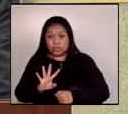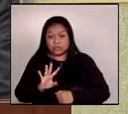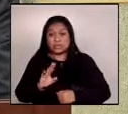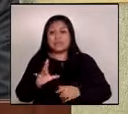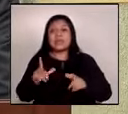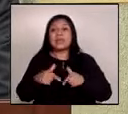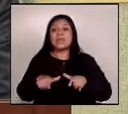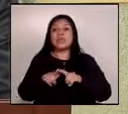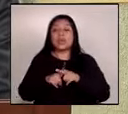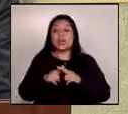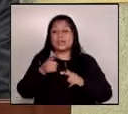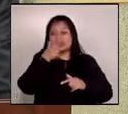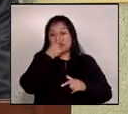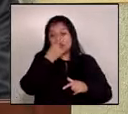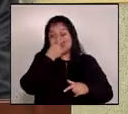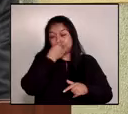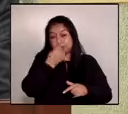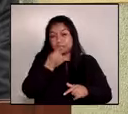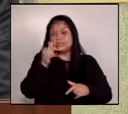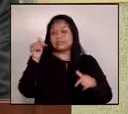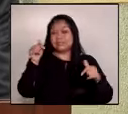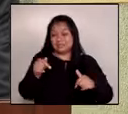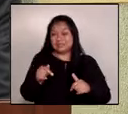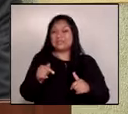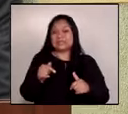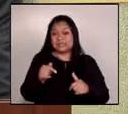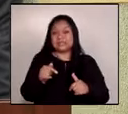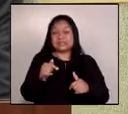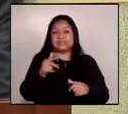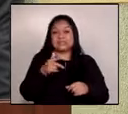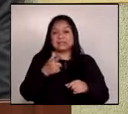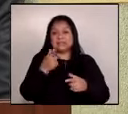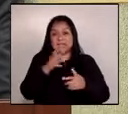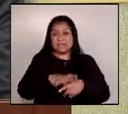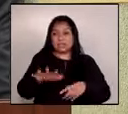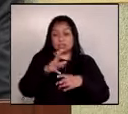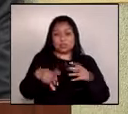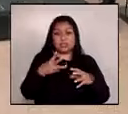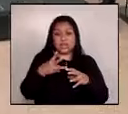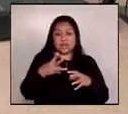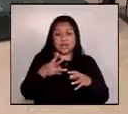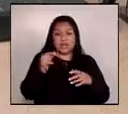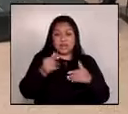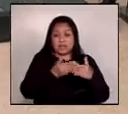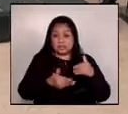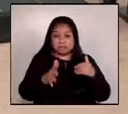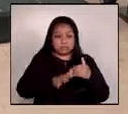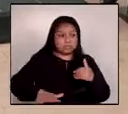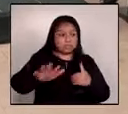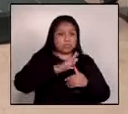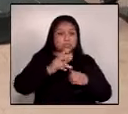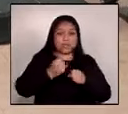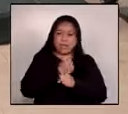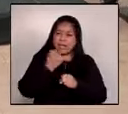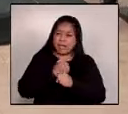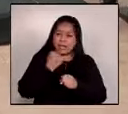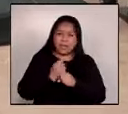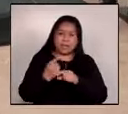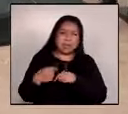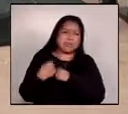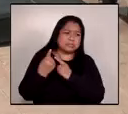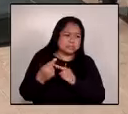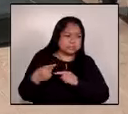internacional. En los últimos años, el pueblo de Guatemala ha sido testigo de un prolongado